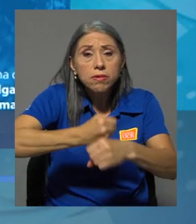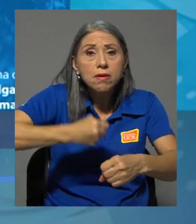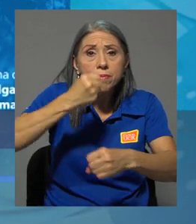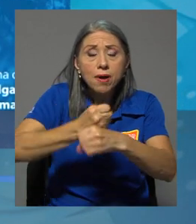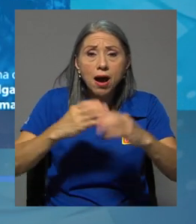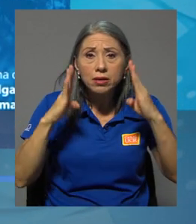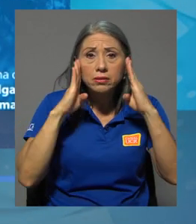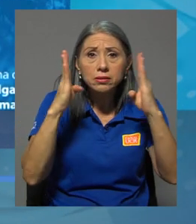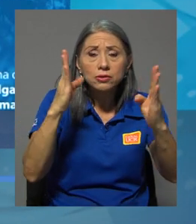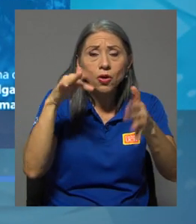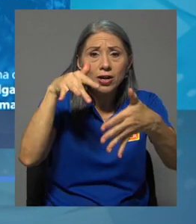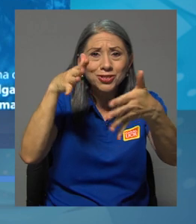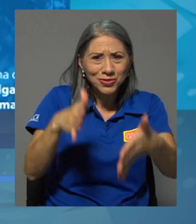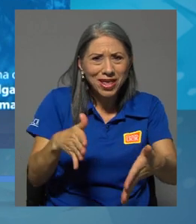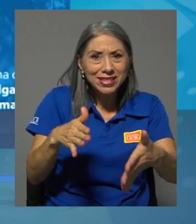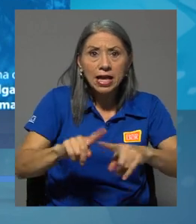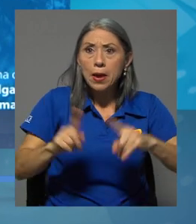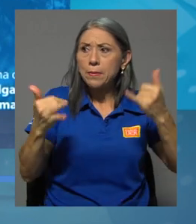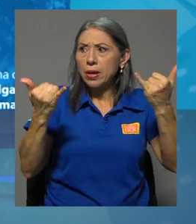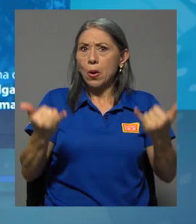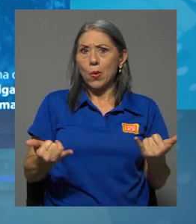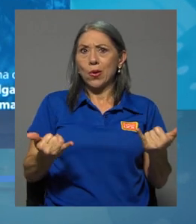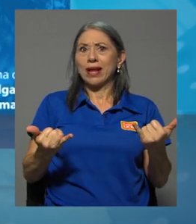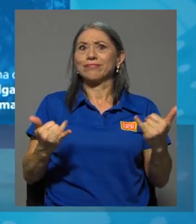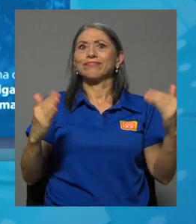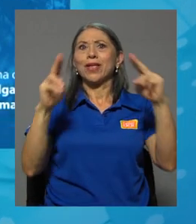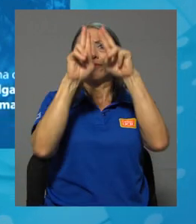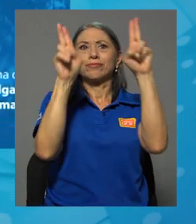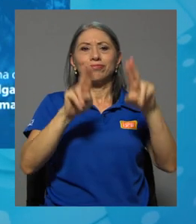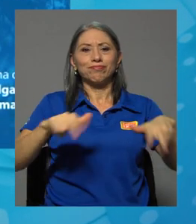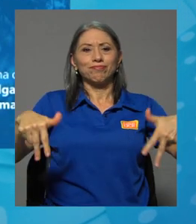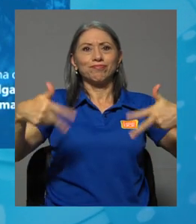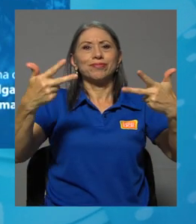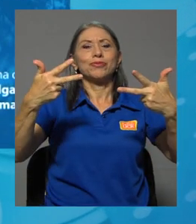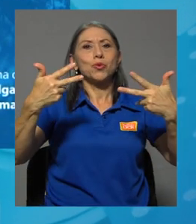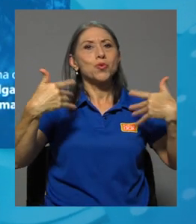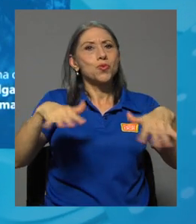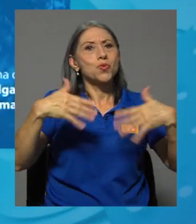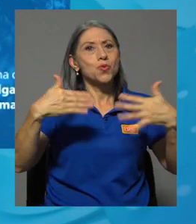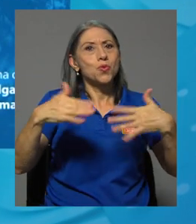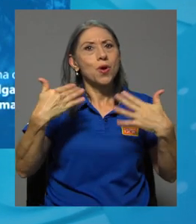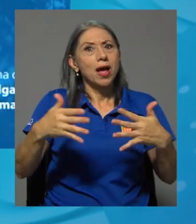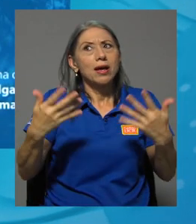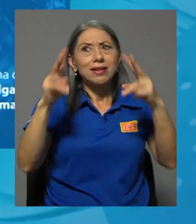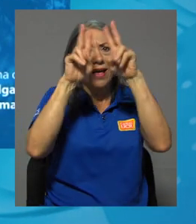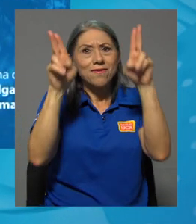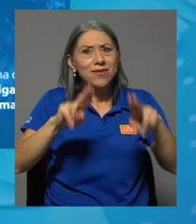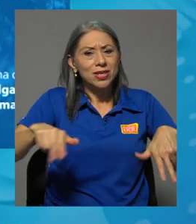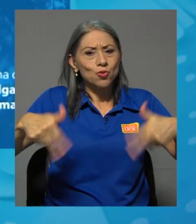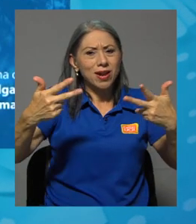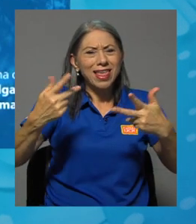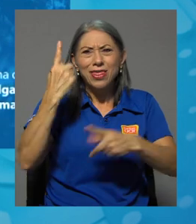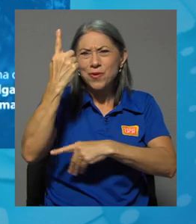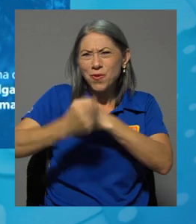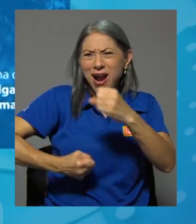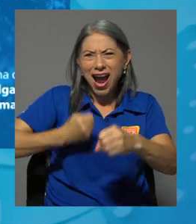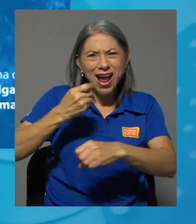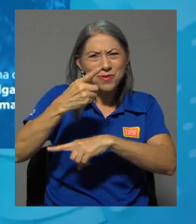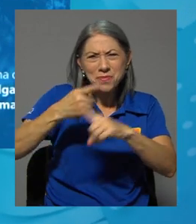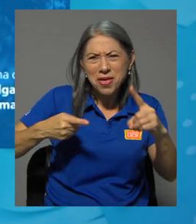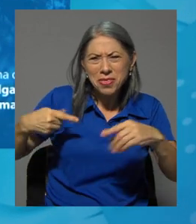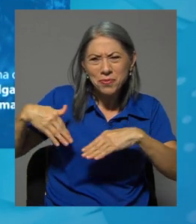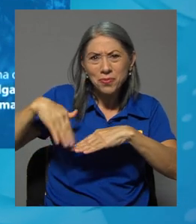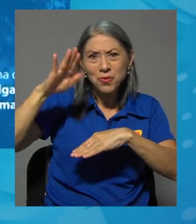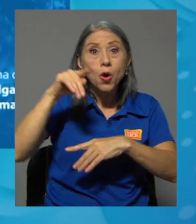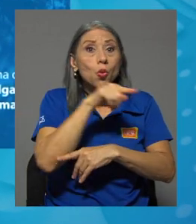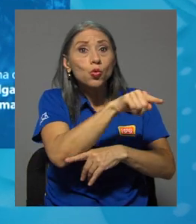estudiantes. Pero ahora, al estar en la virtualidad desarrollándose un curso lectivo prácticamente en la virtualidad desde hace año y resto, ¿han